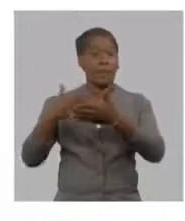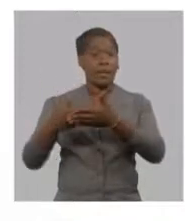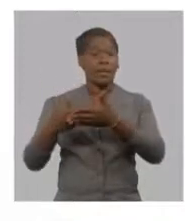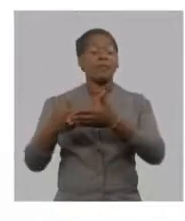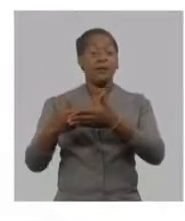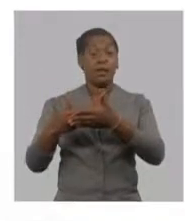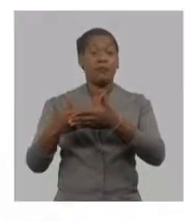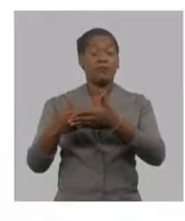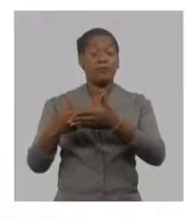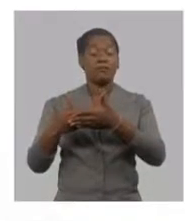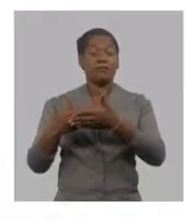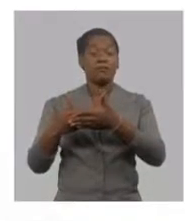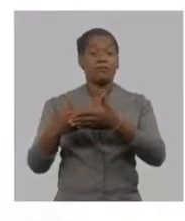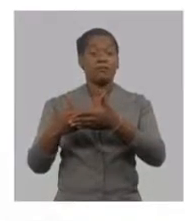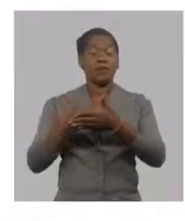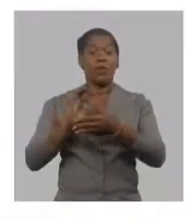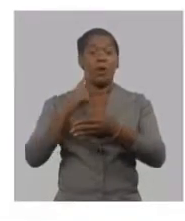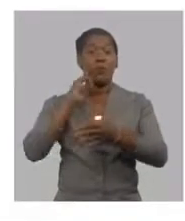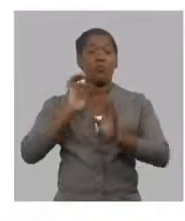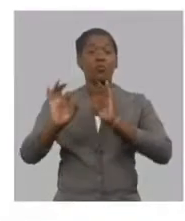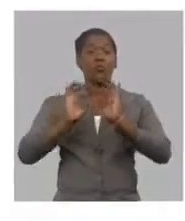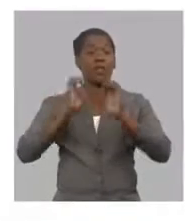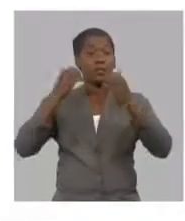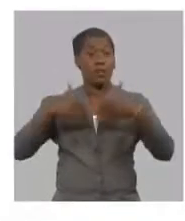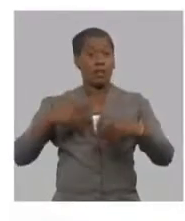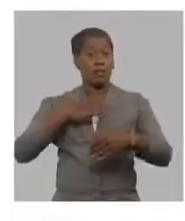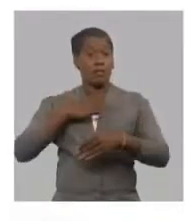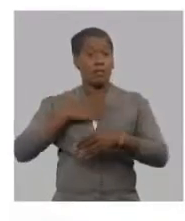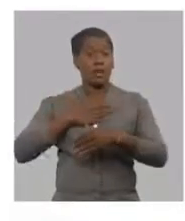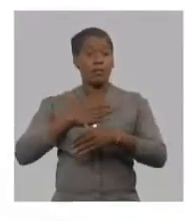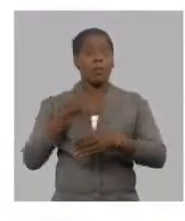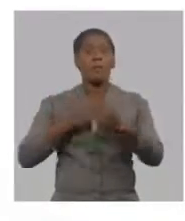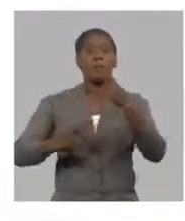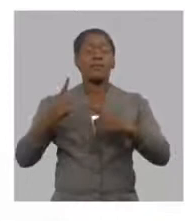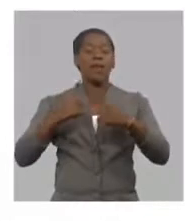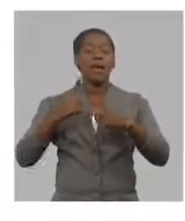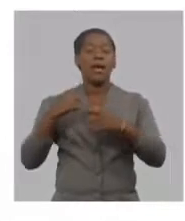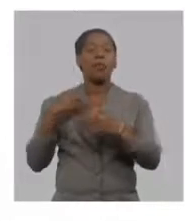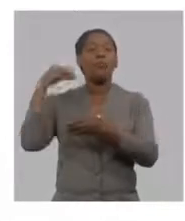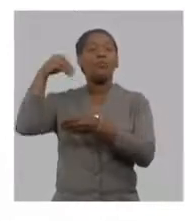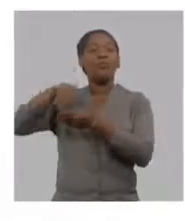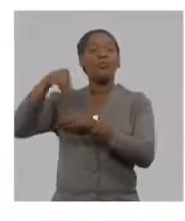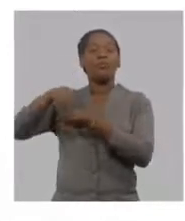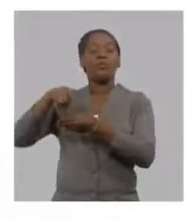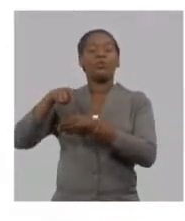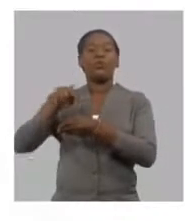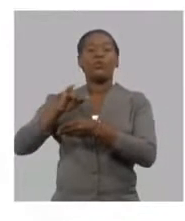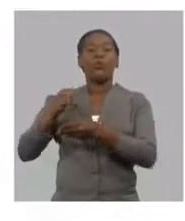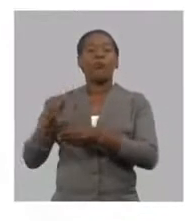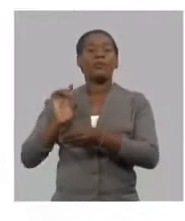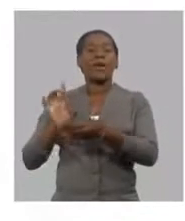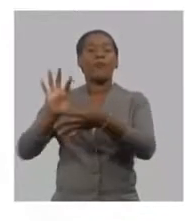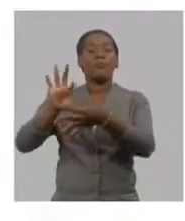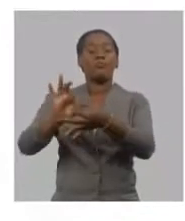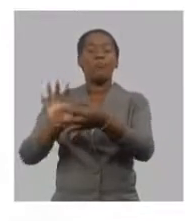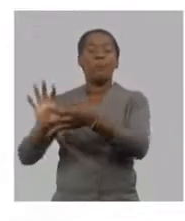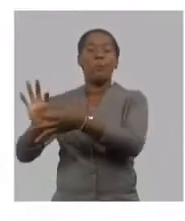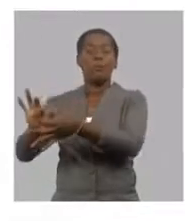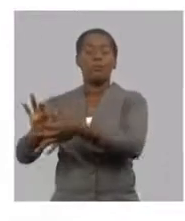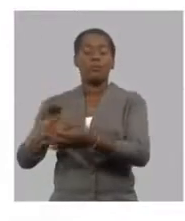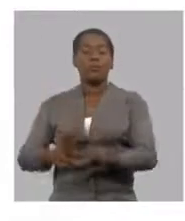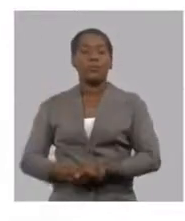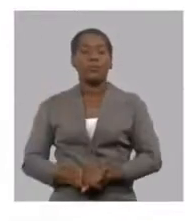las que hoy estamos revisando los temas agropecuarios bueno la superintendencia de seguro que es el